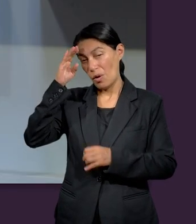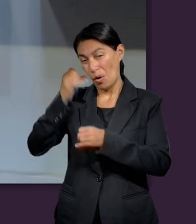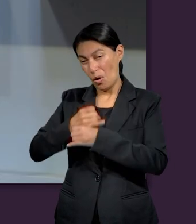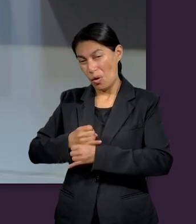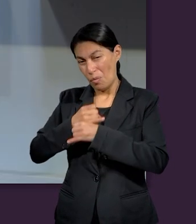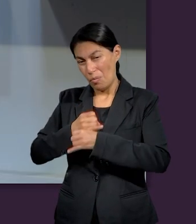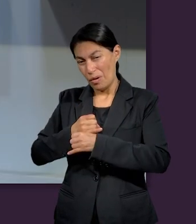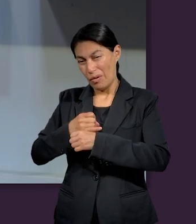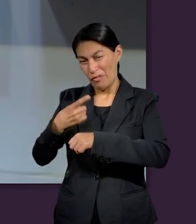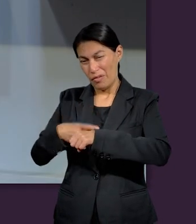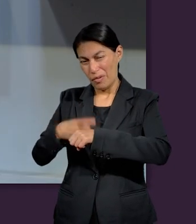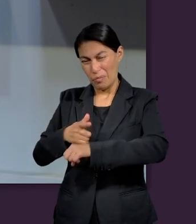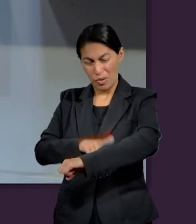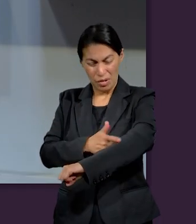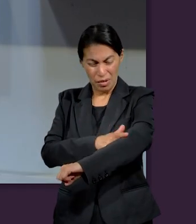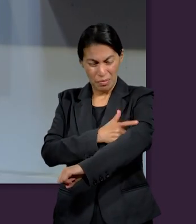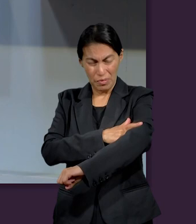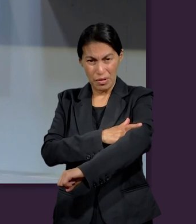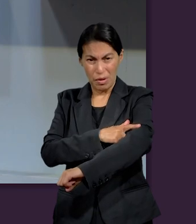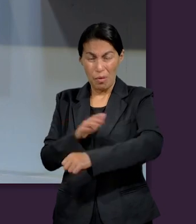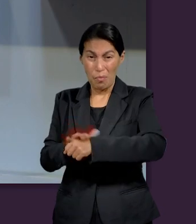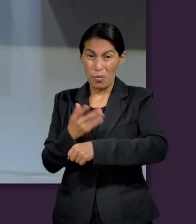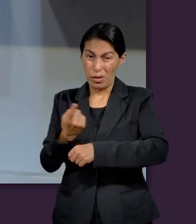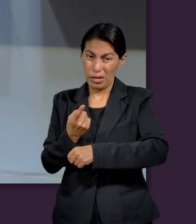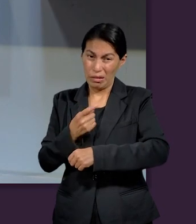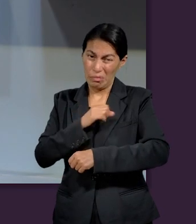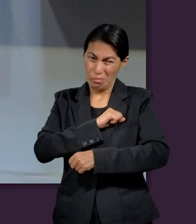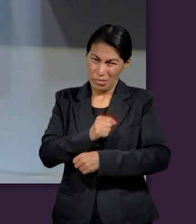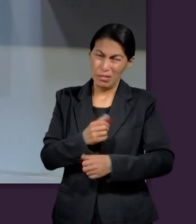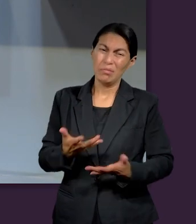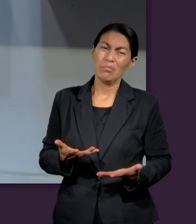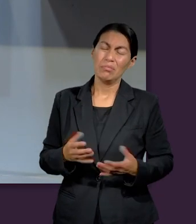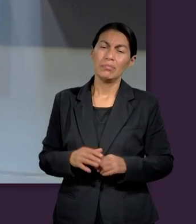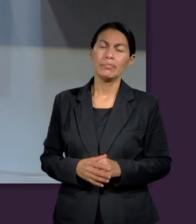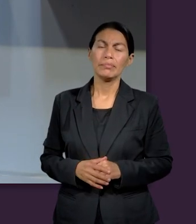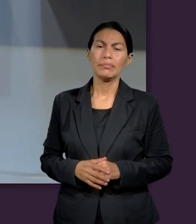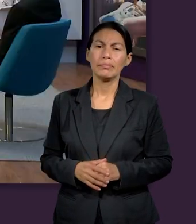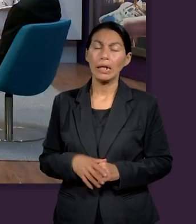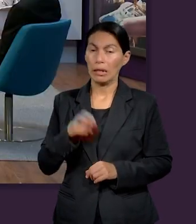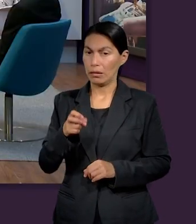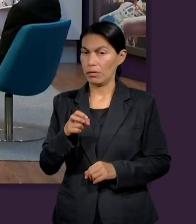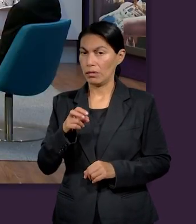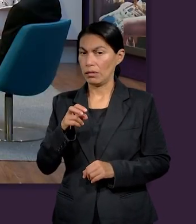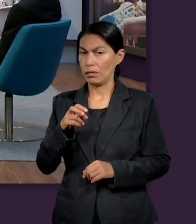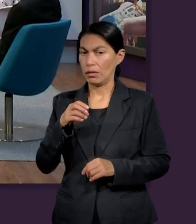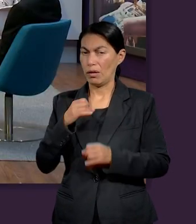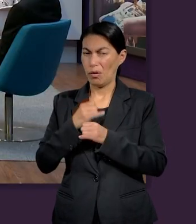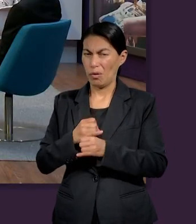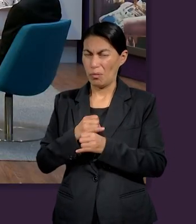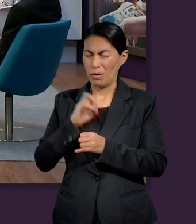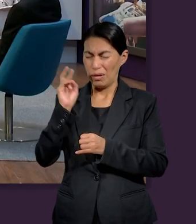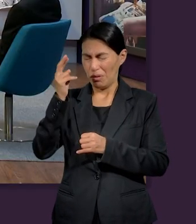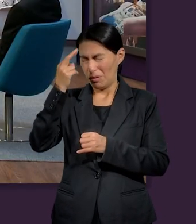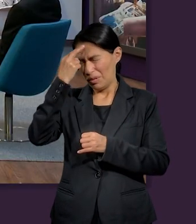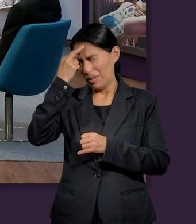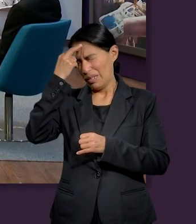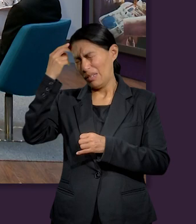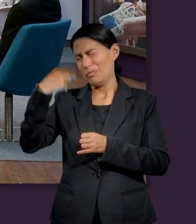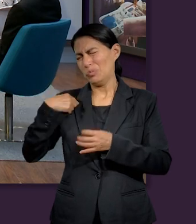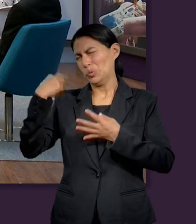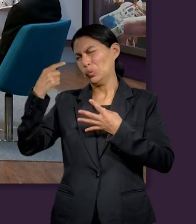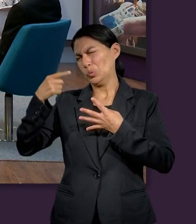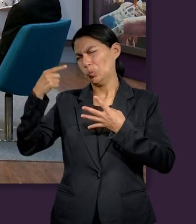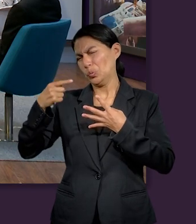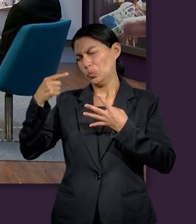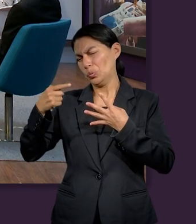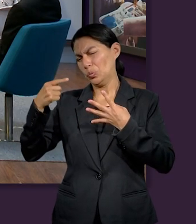enfermo porque tal vez no era muy buena su actitud entonces Job se acuerda de todo lo que